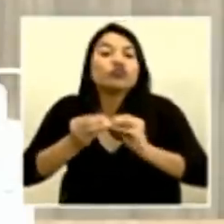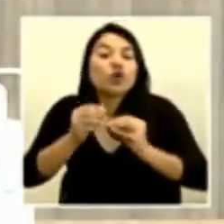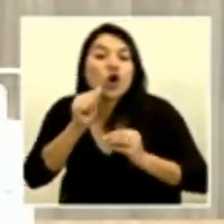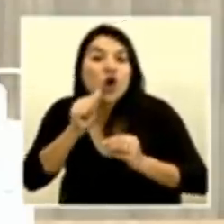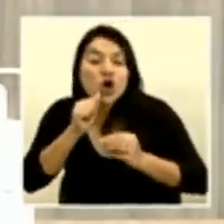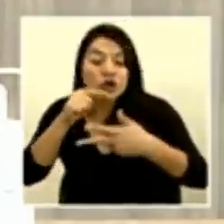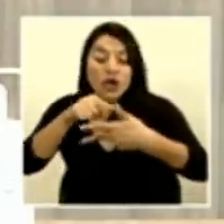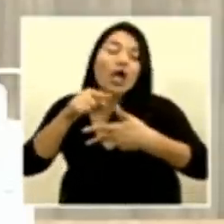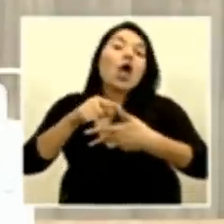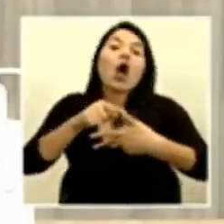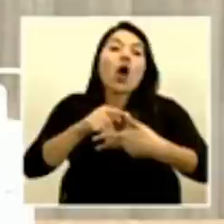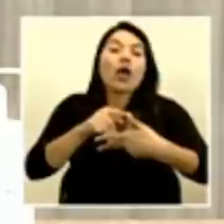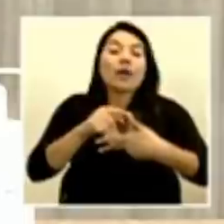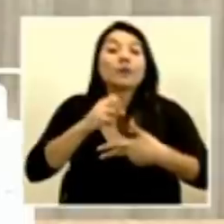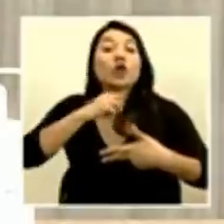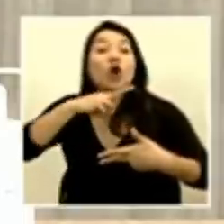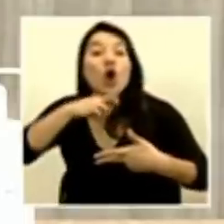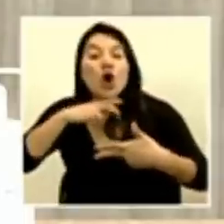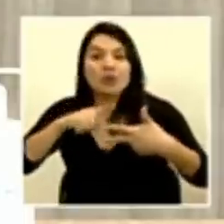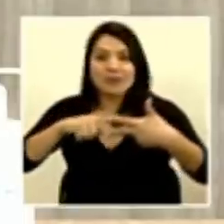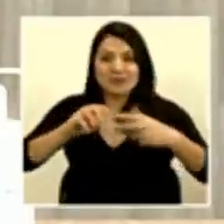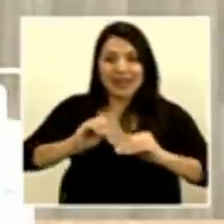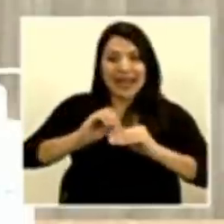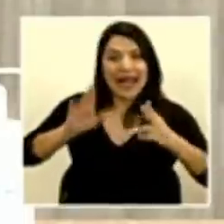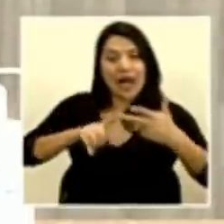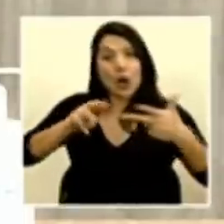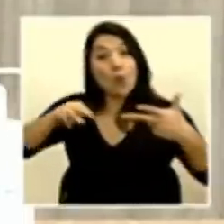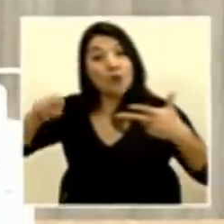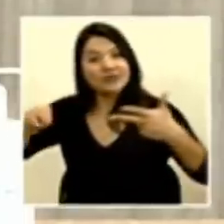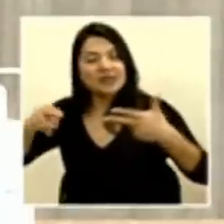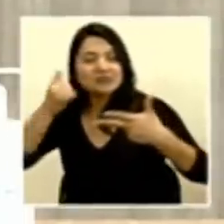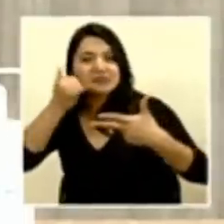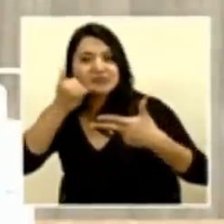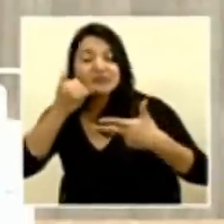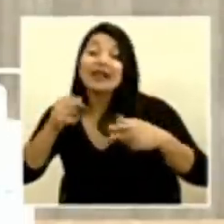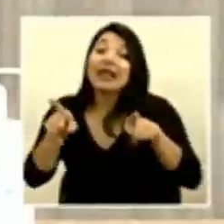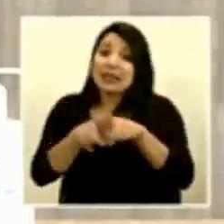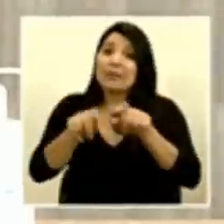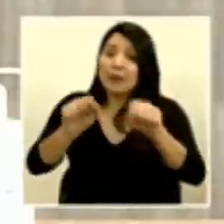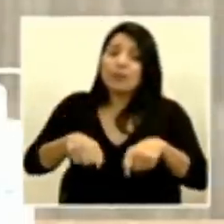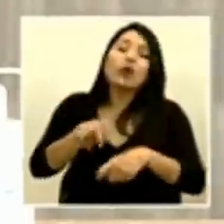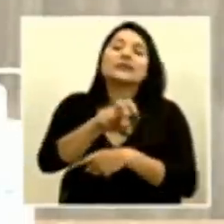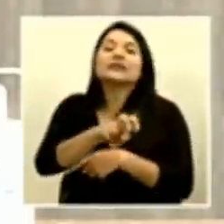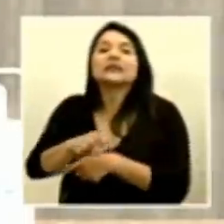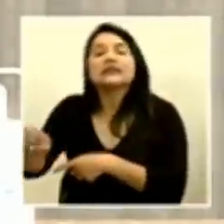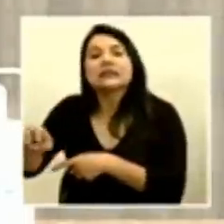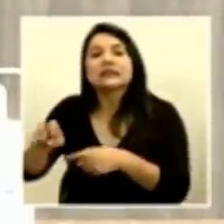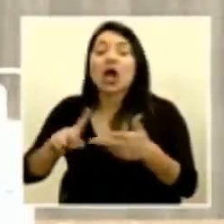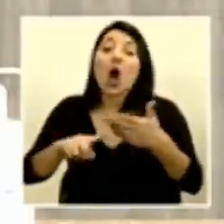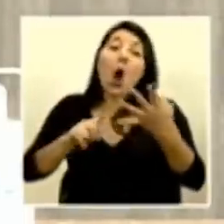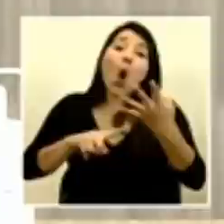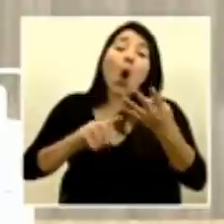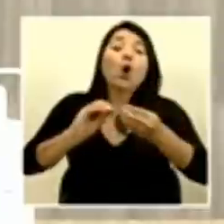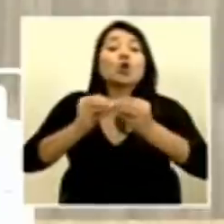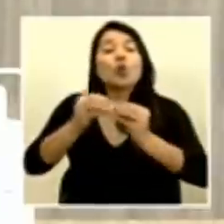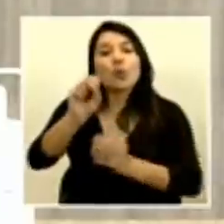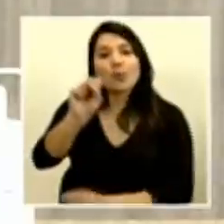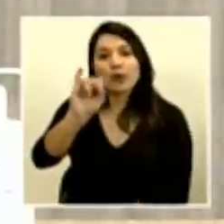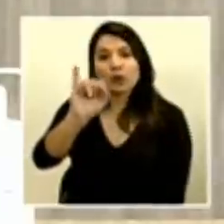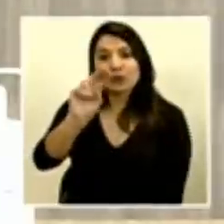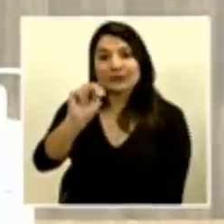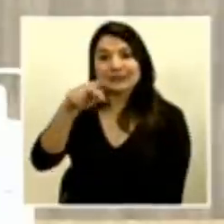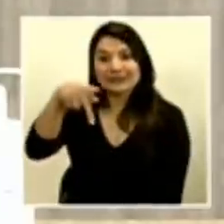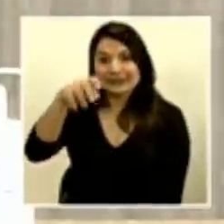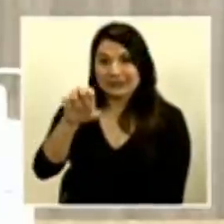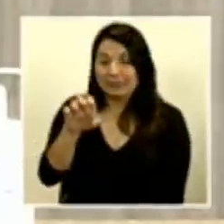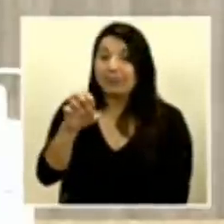Goldby, Claro y Movistar. Además, también se puede hacer transferencias electrónicas o mediante una transferencia SIMPE. Todos los bancos ya han habilitado una